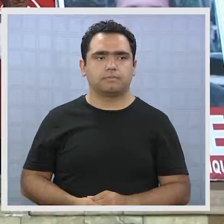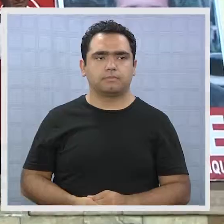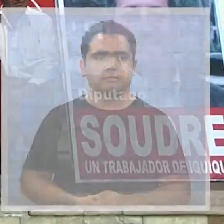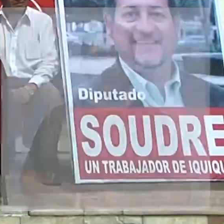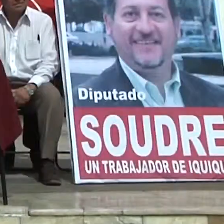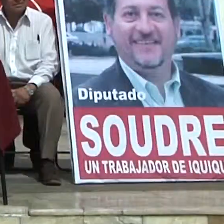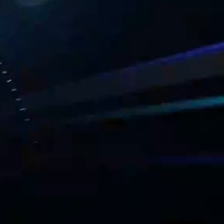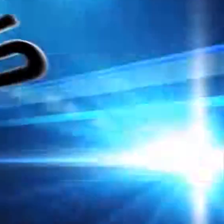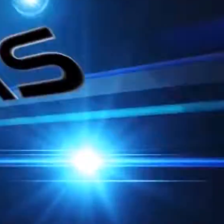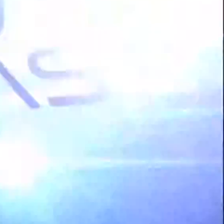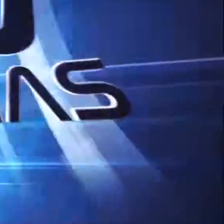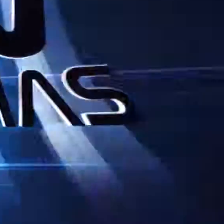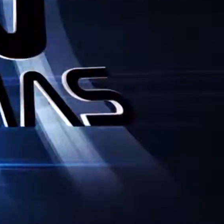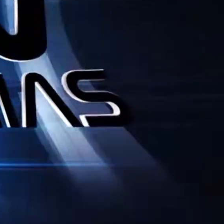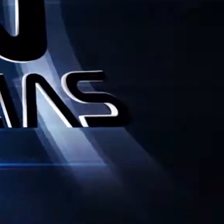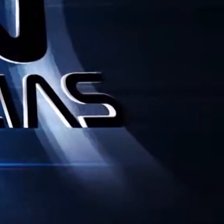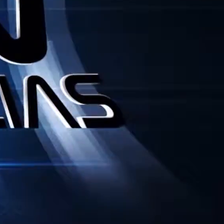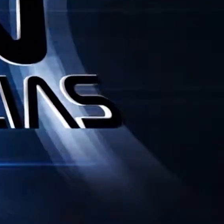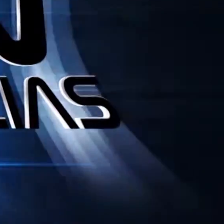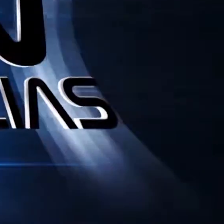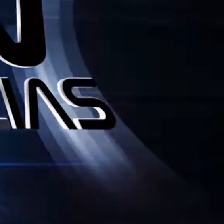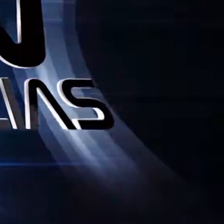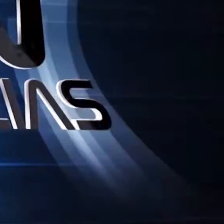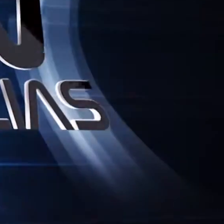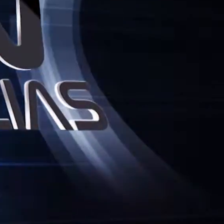¡Gracias! ¡Gracias!